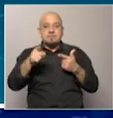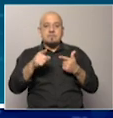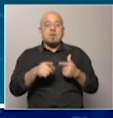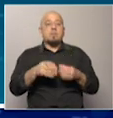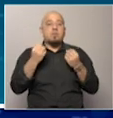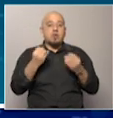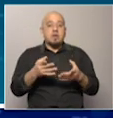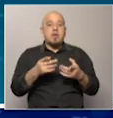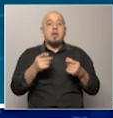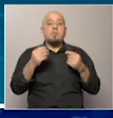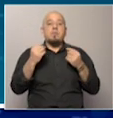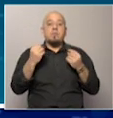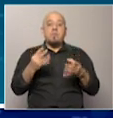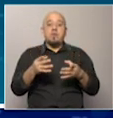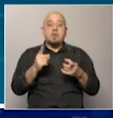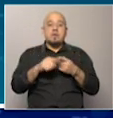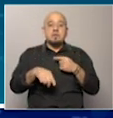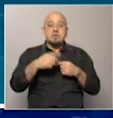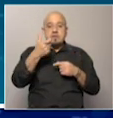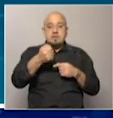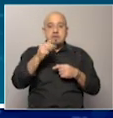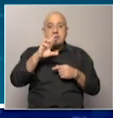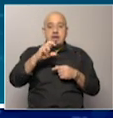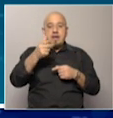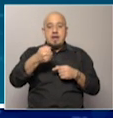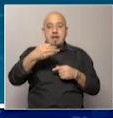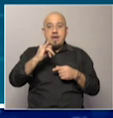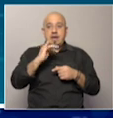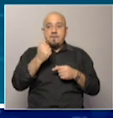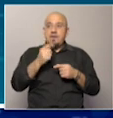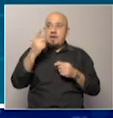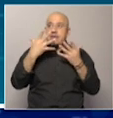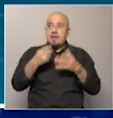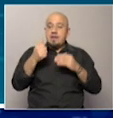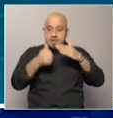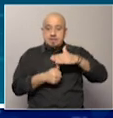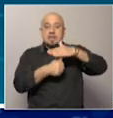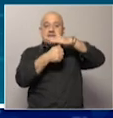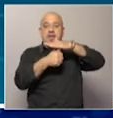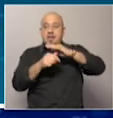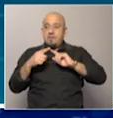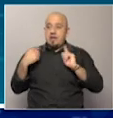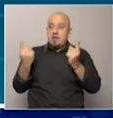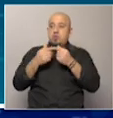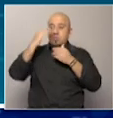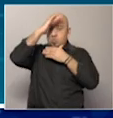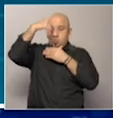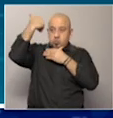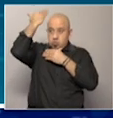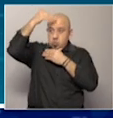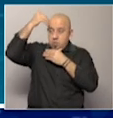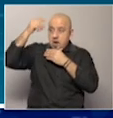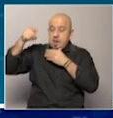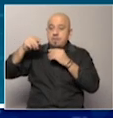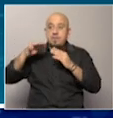por qué es eso, Pilar? Pues porque justamente Arabia Saudí está intentando liderar a la comunidad musulmana y es el custodio y el guardián